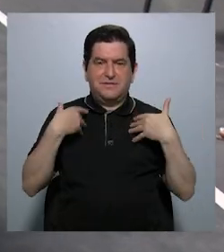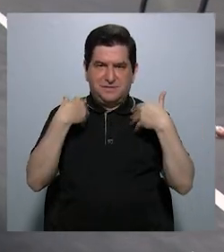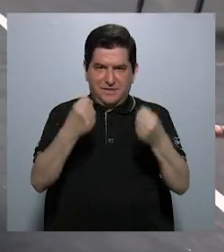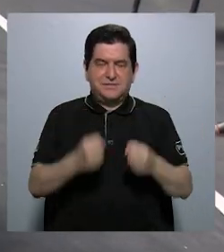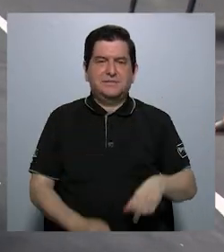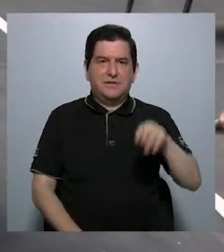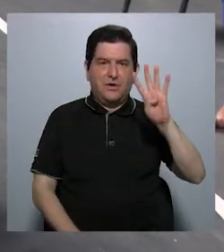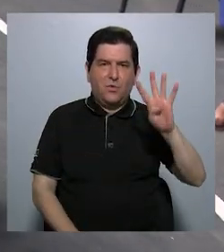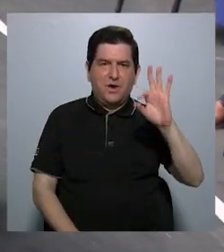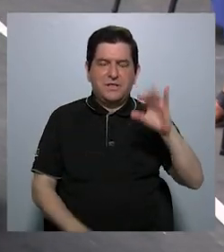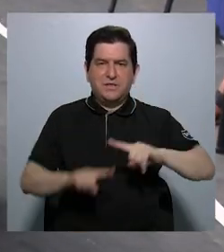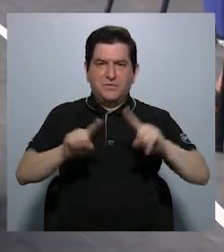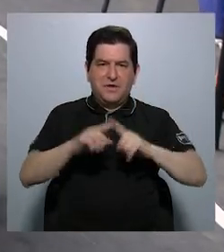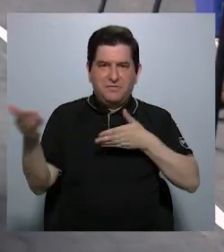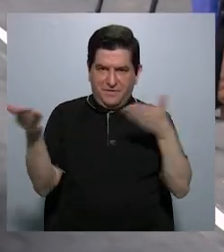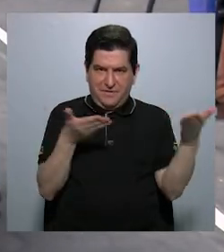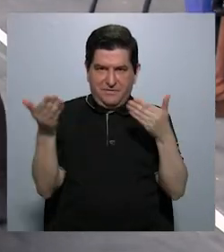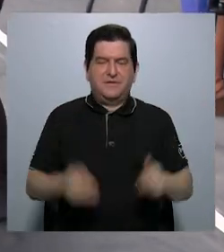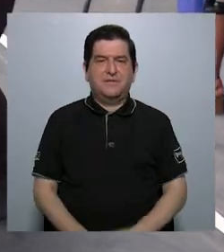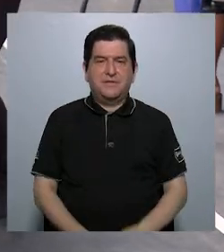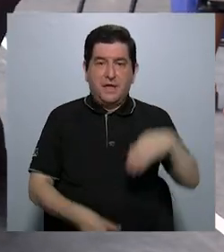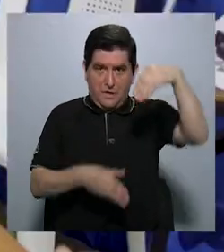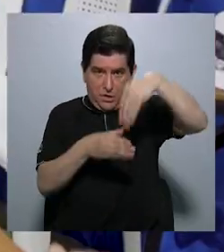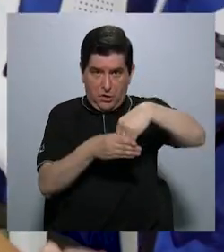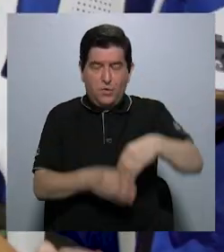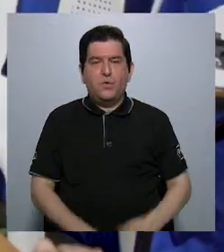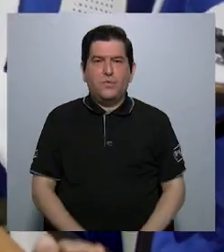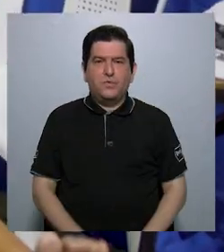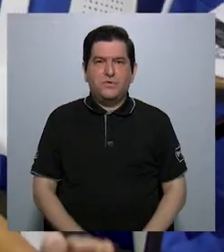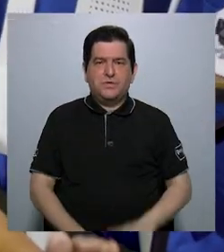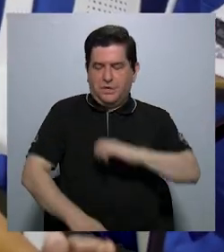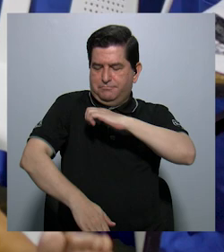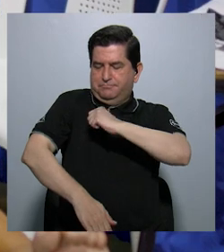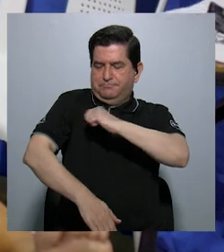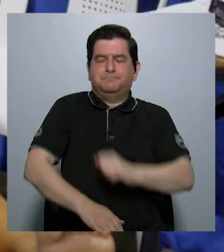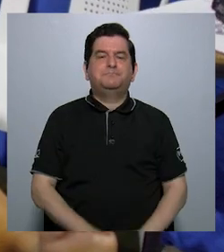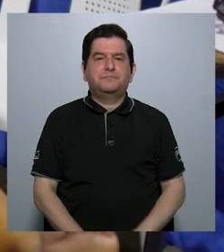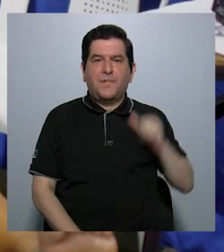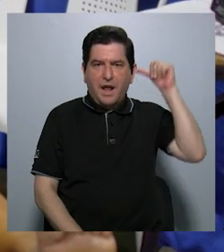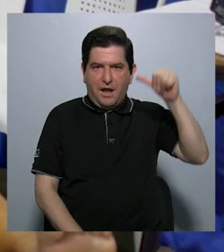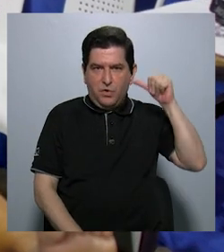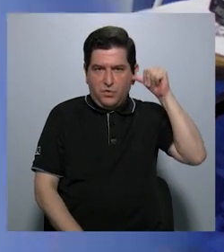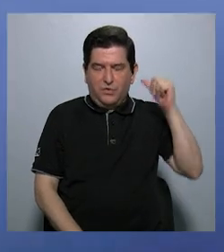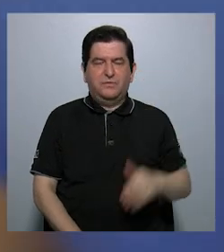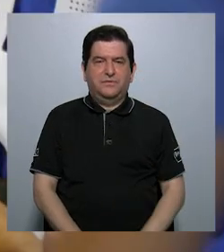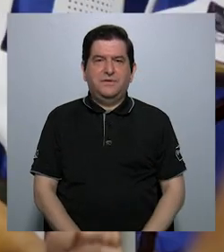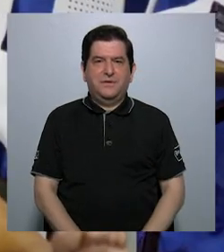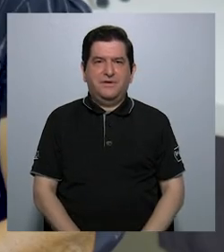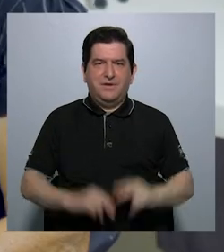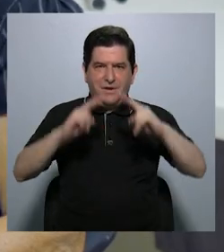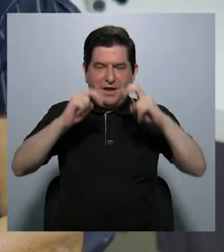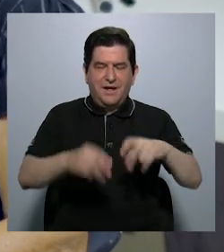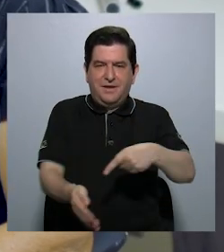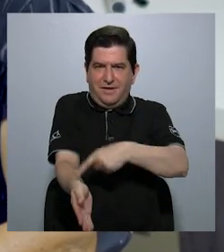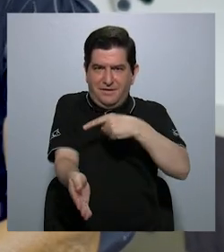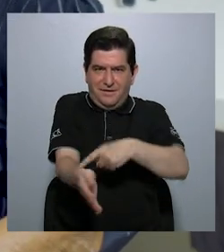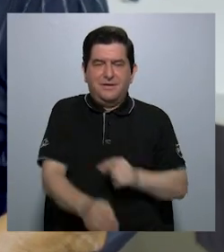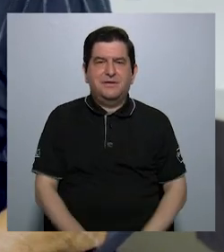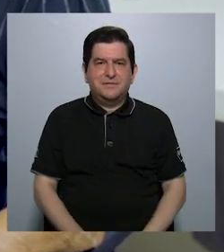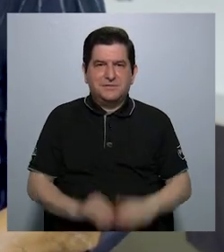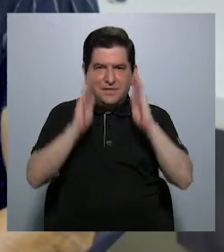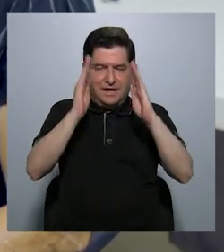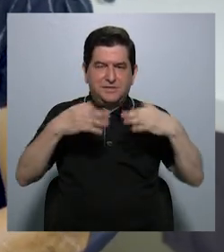en salud en 49 servicios distintos, incluyendo la toma de presión arterial, audiologías, examen de glucosa,